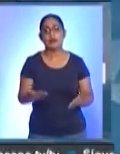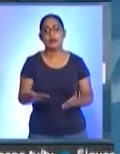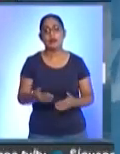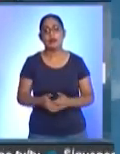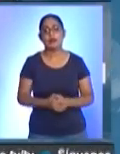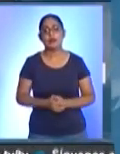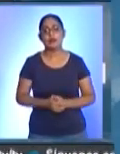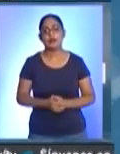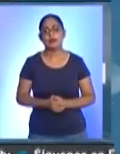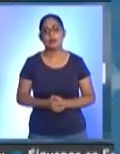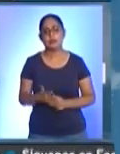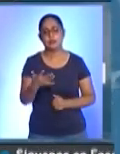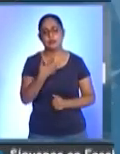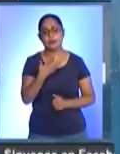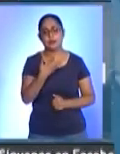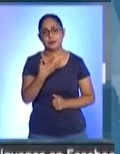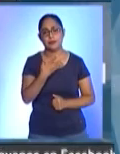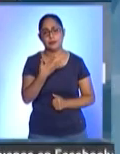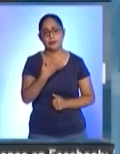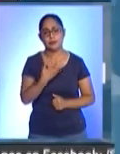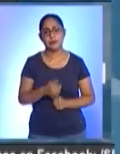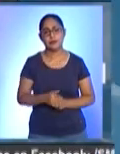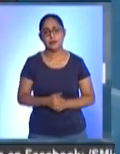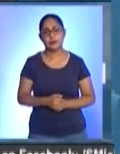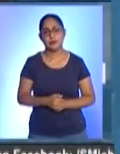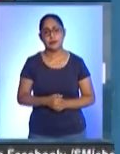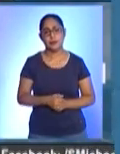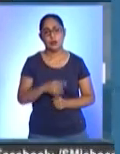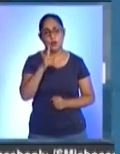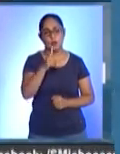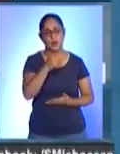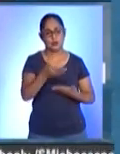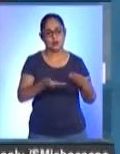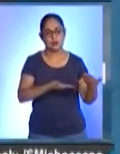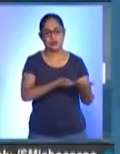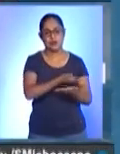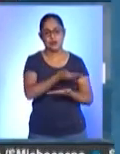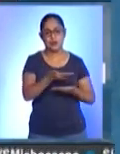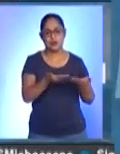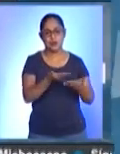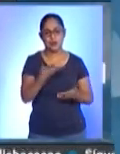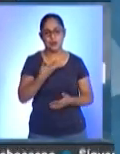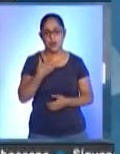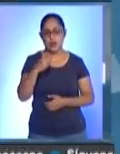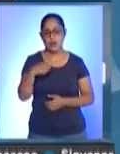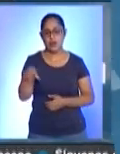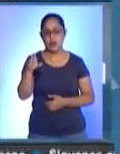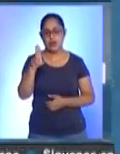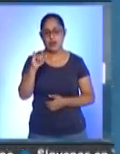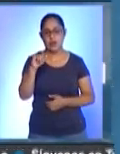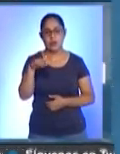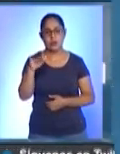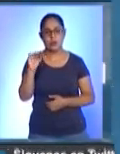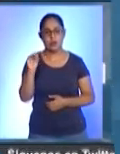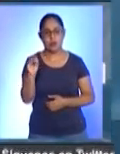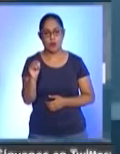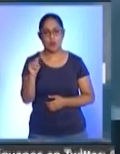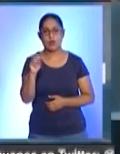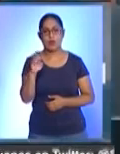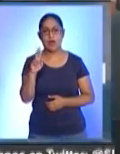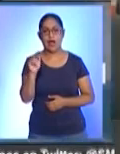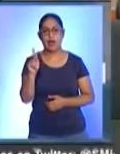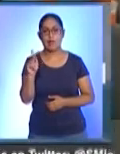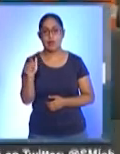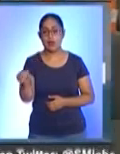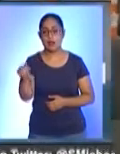tenemos, se hizo un servicio presente de quimioterapia, lo cual aseguró que los pacientes